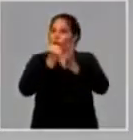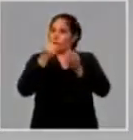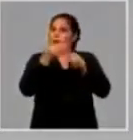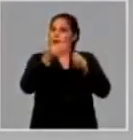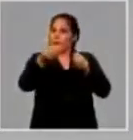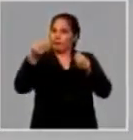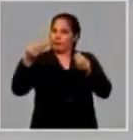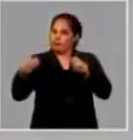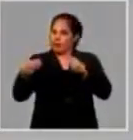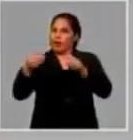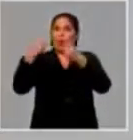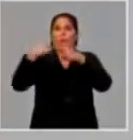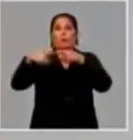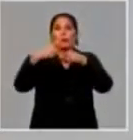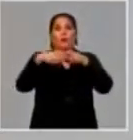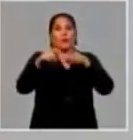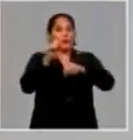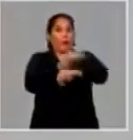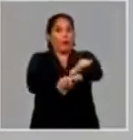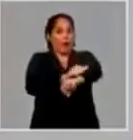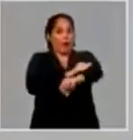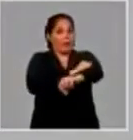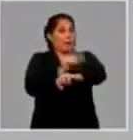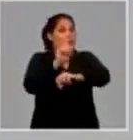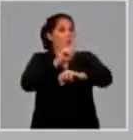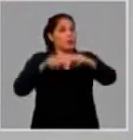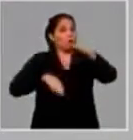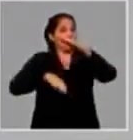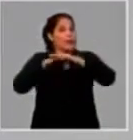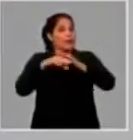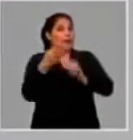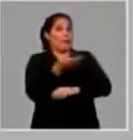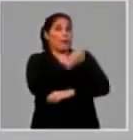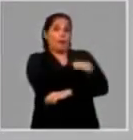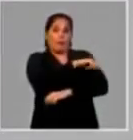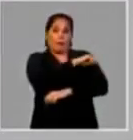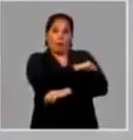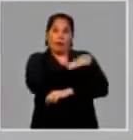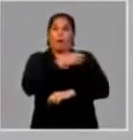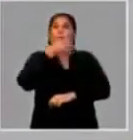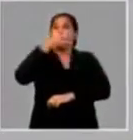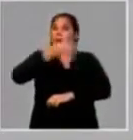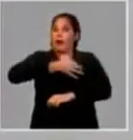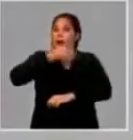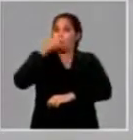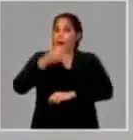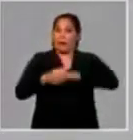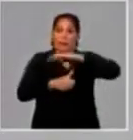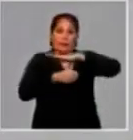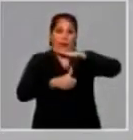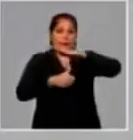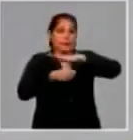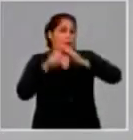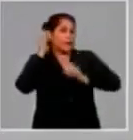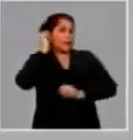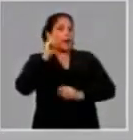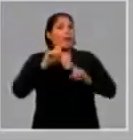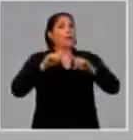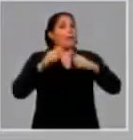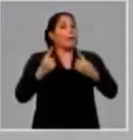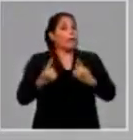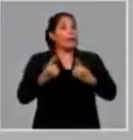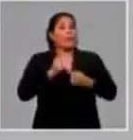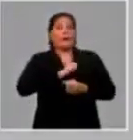entrega de los productos de aseo, aunque es insuficiente de acuerdo a la demanda, como hablaba nuestro presidente. No obstante,